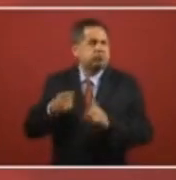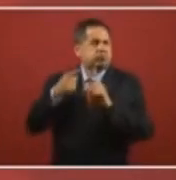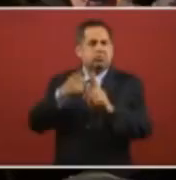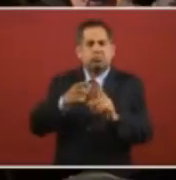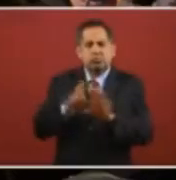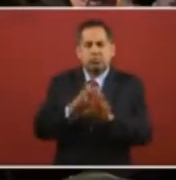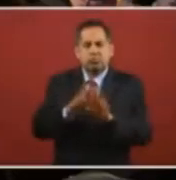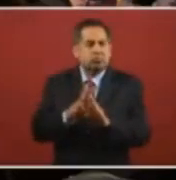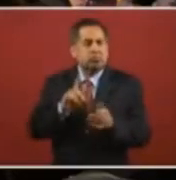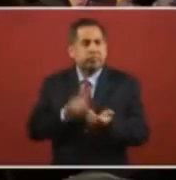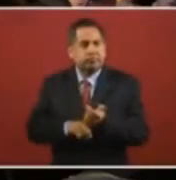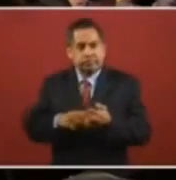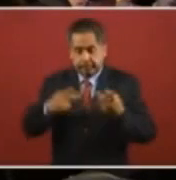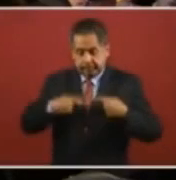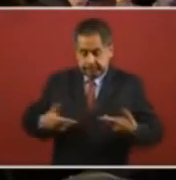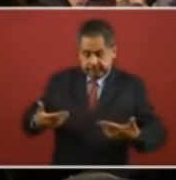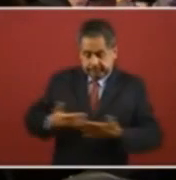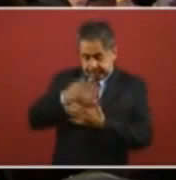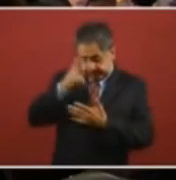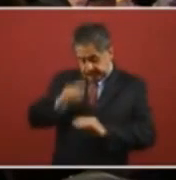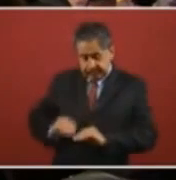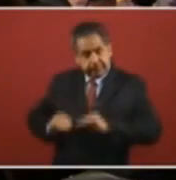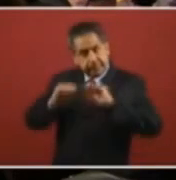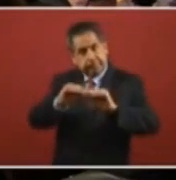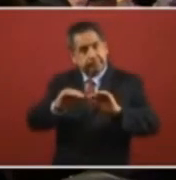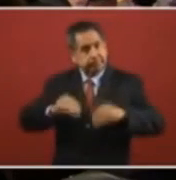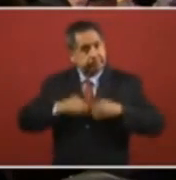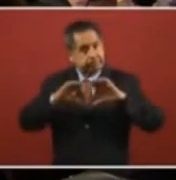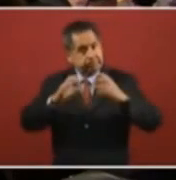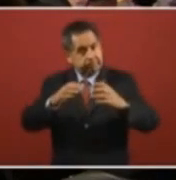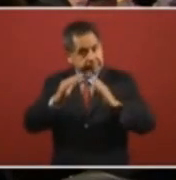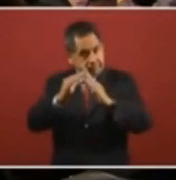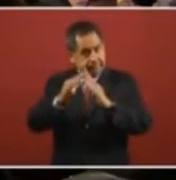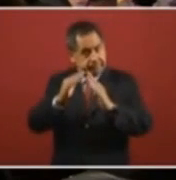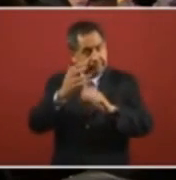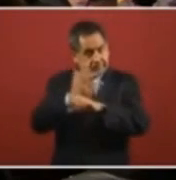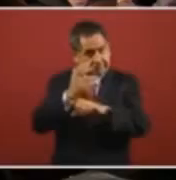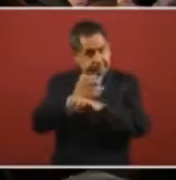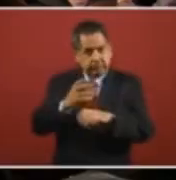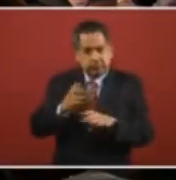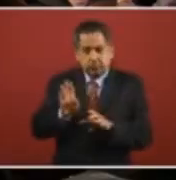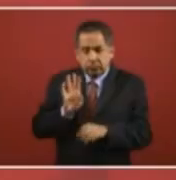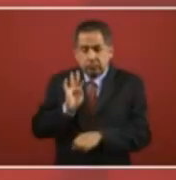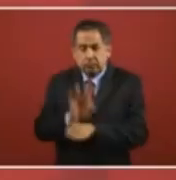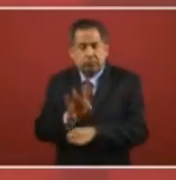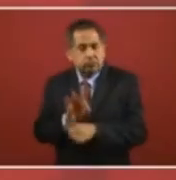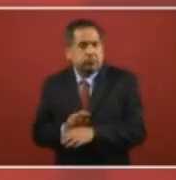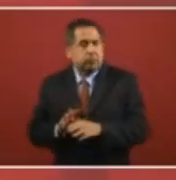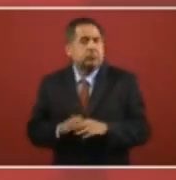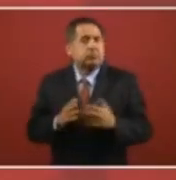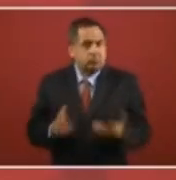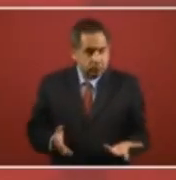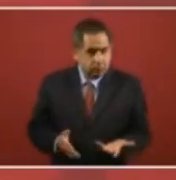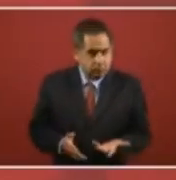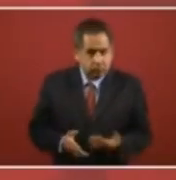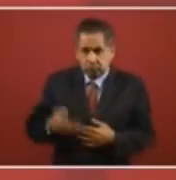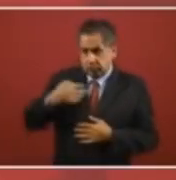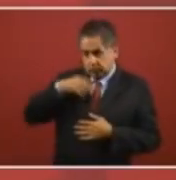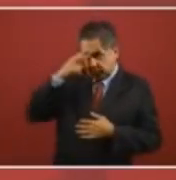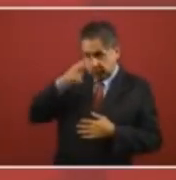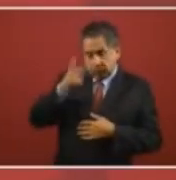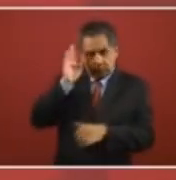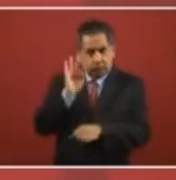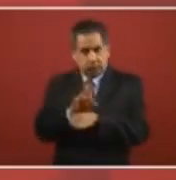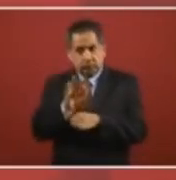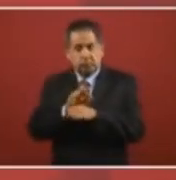podemos proteger a las comunidades mexicanas en Estados Unidos? ¿Cuál es la mejor manera que México tenga de